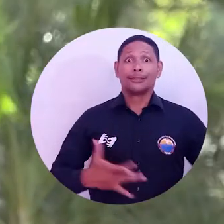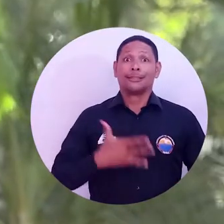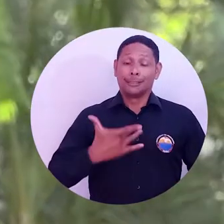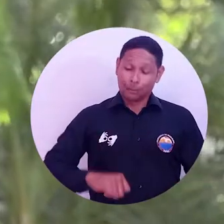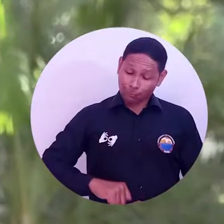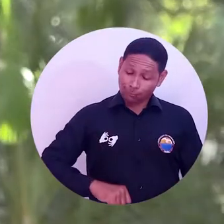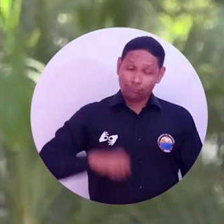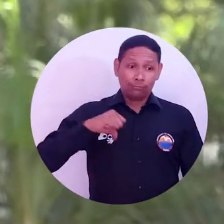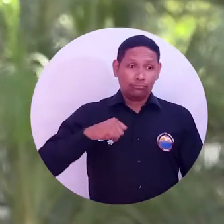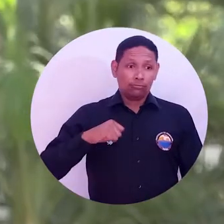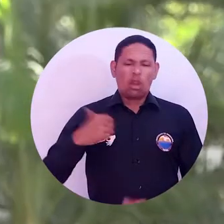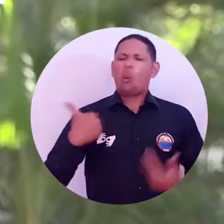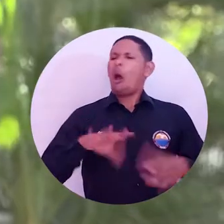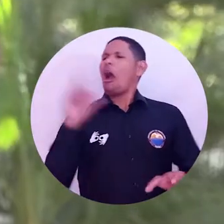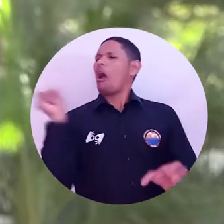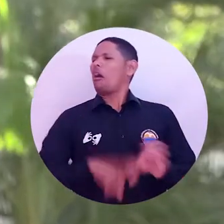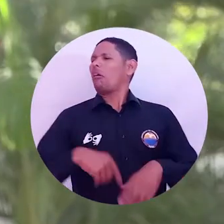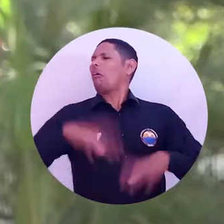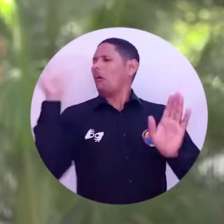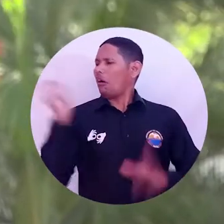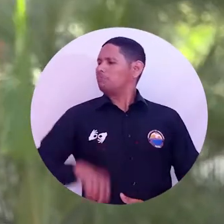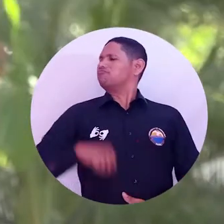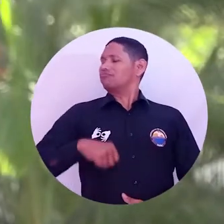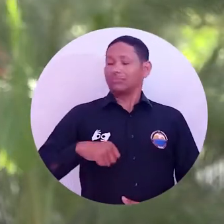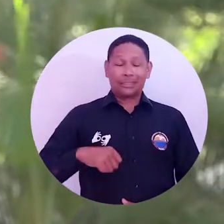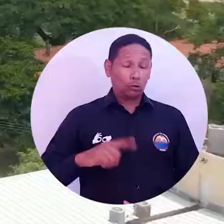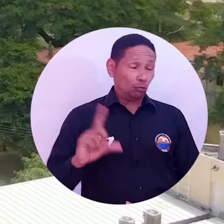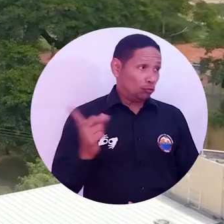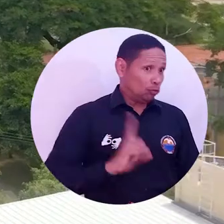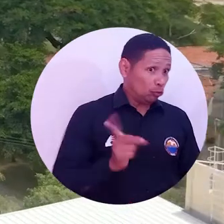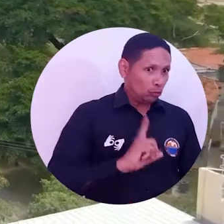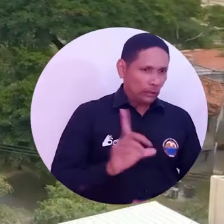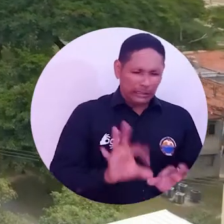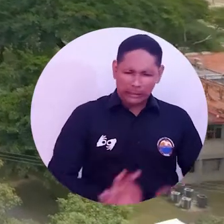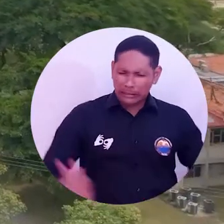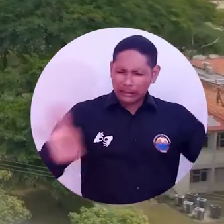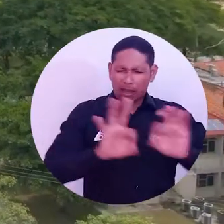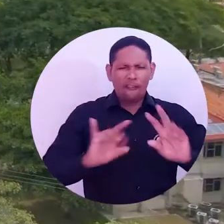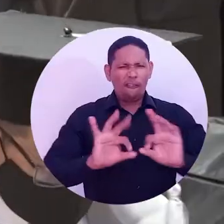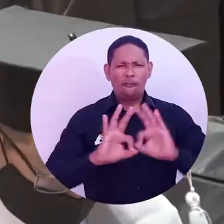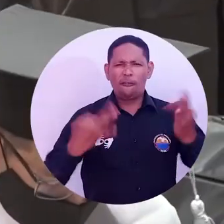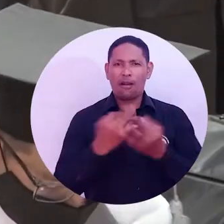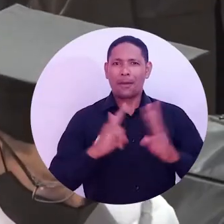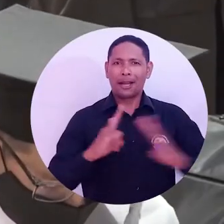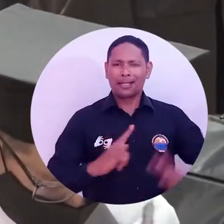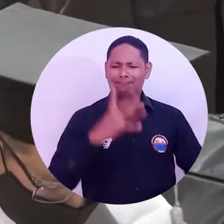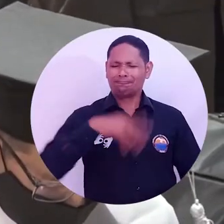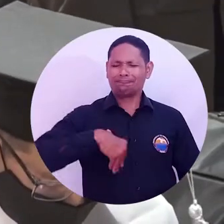orgullo porque no todos tenemos la gran oportunidad de pertenecer a esta familia.